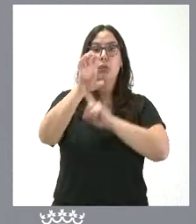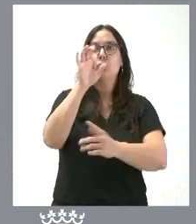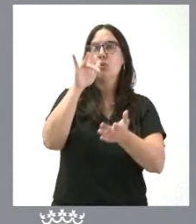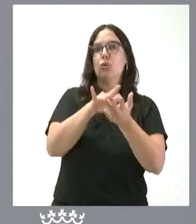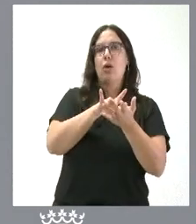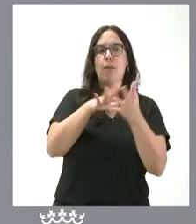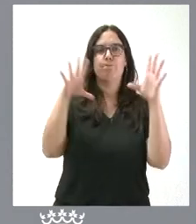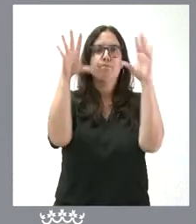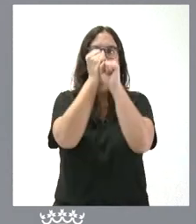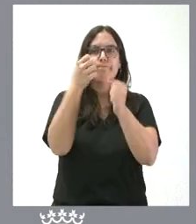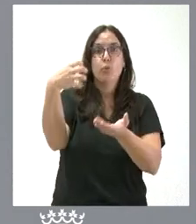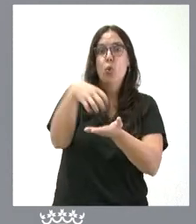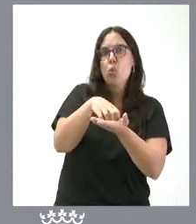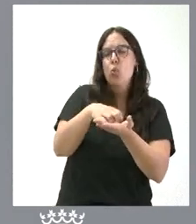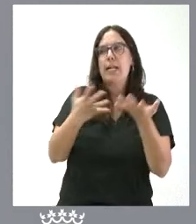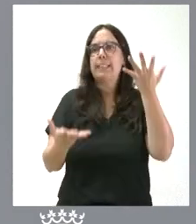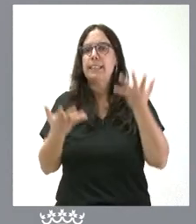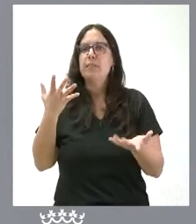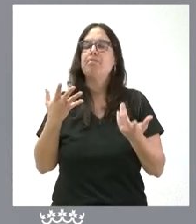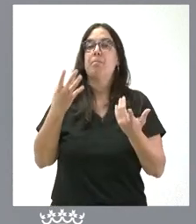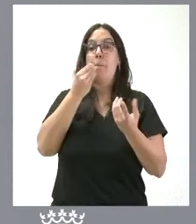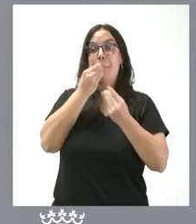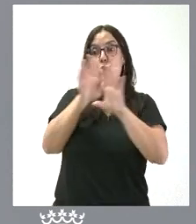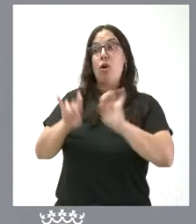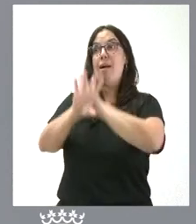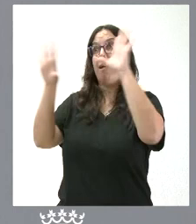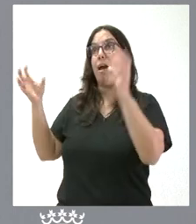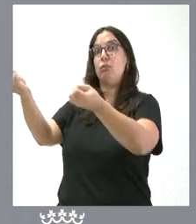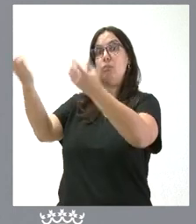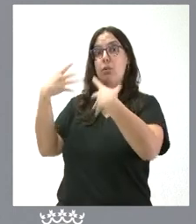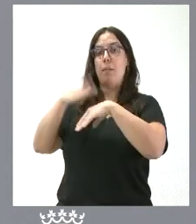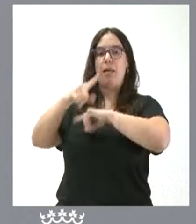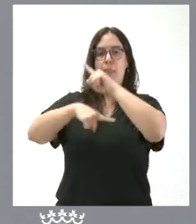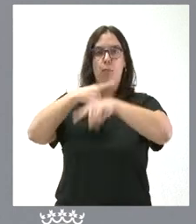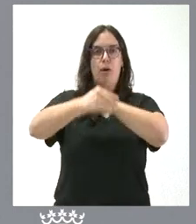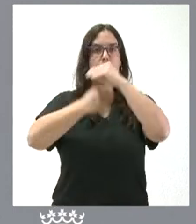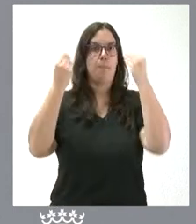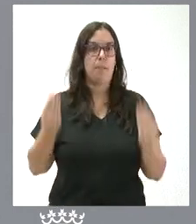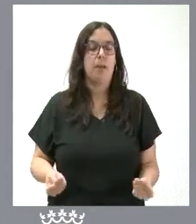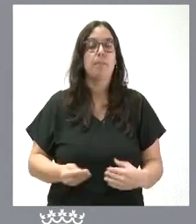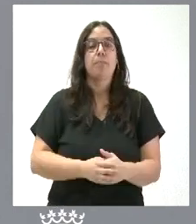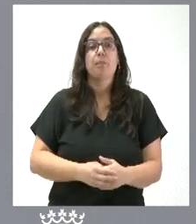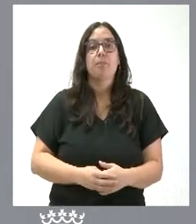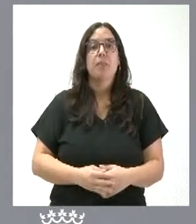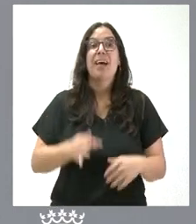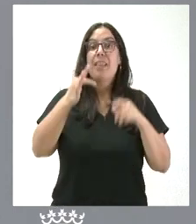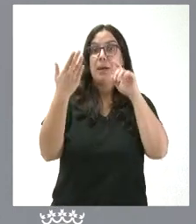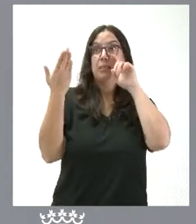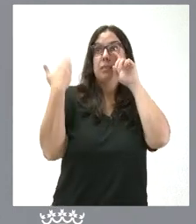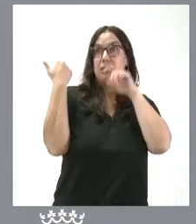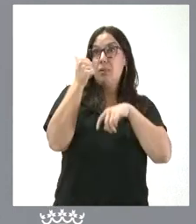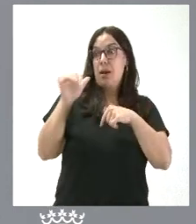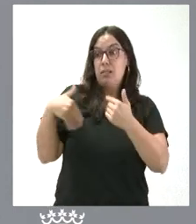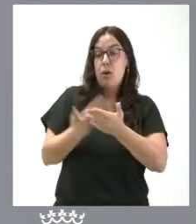indefiniciones, lo mejor es esperar a que estas indefiniciones se puedan resolver. Y, de hecho, no se nos ha otorgado esta última semana datos,